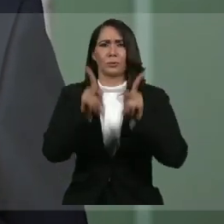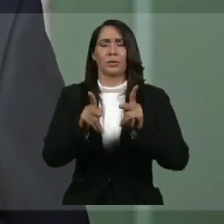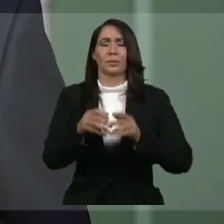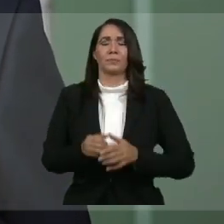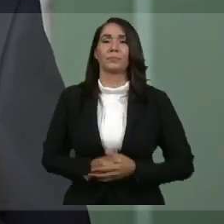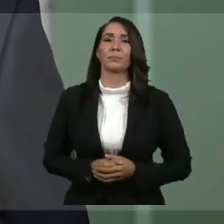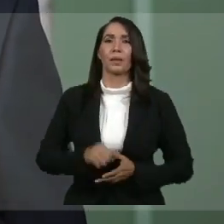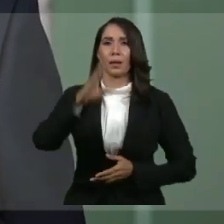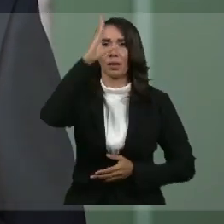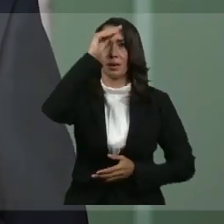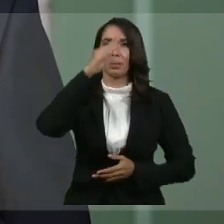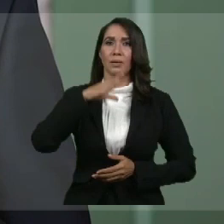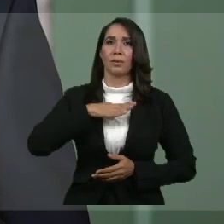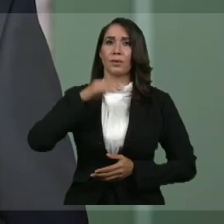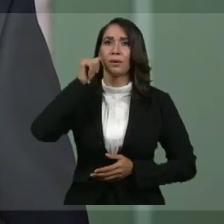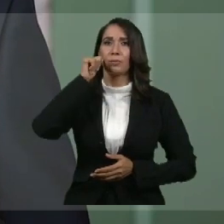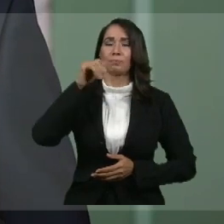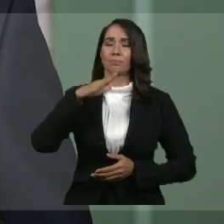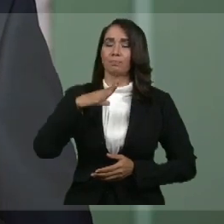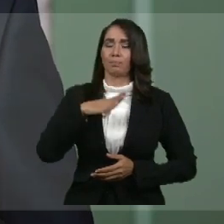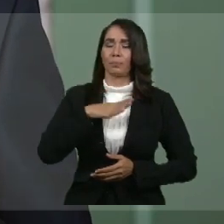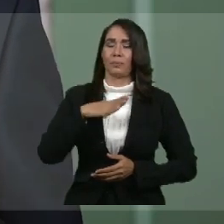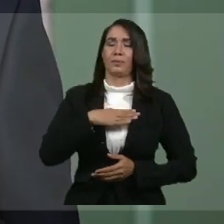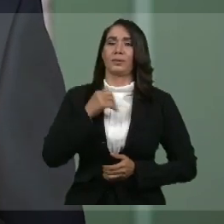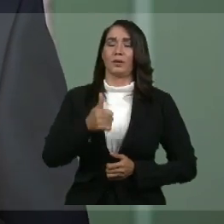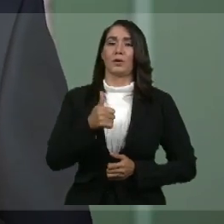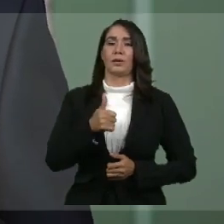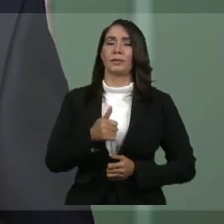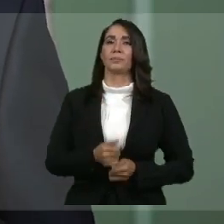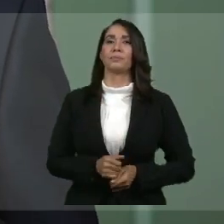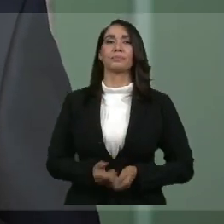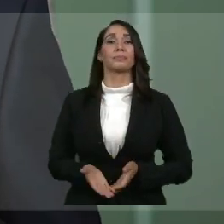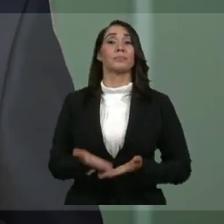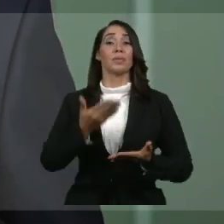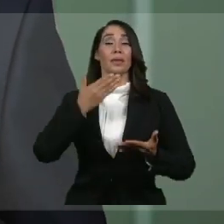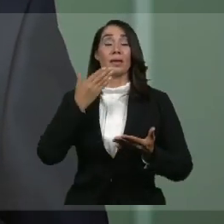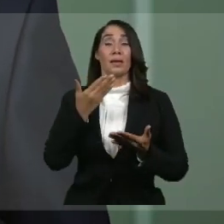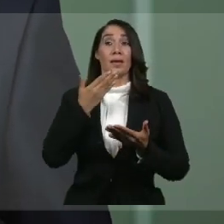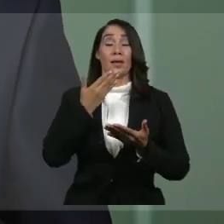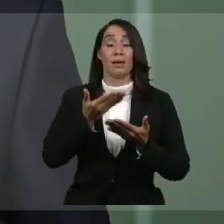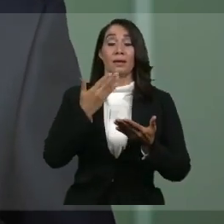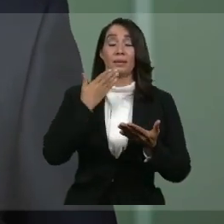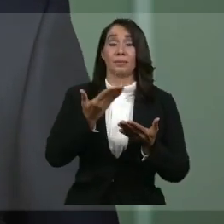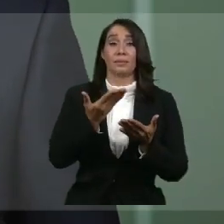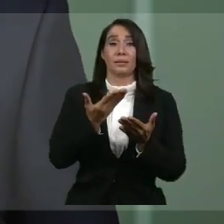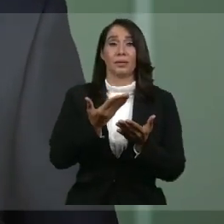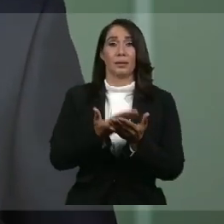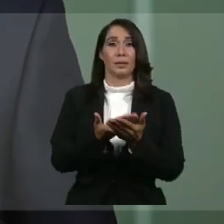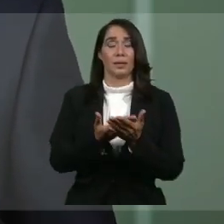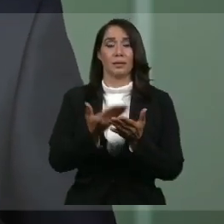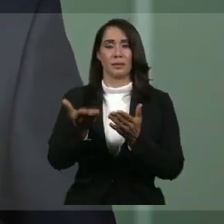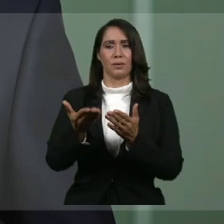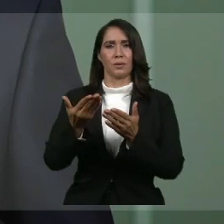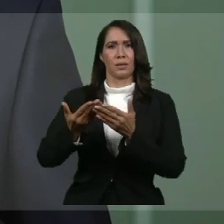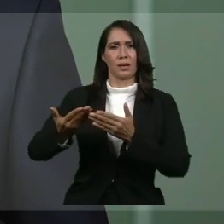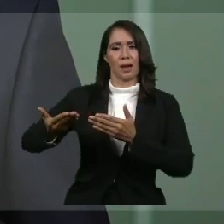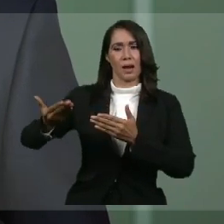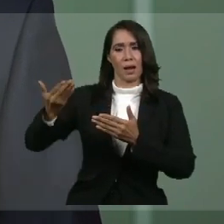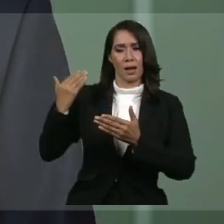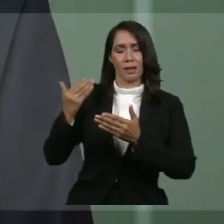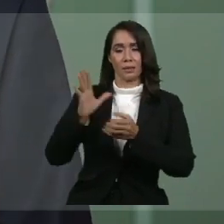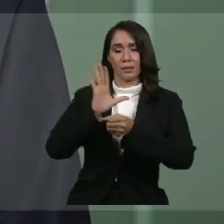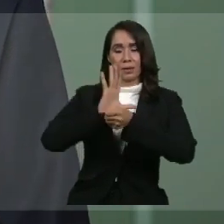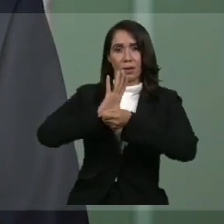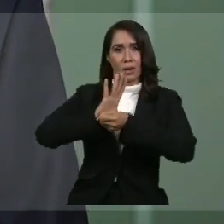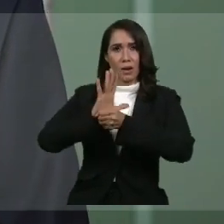Señoras y señores, afortunadamente, incluso antes de que el coronavirus llegara a nuestro